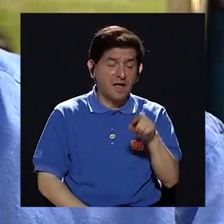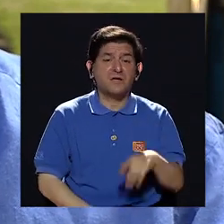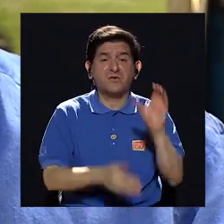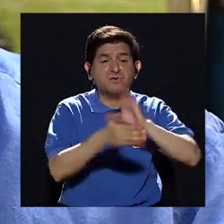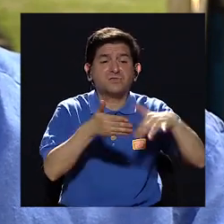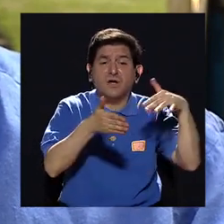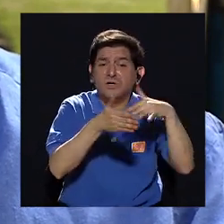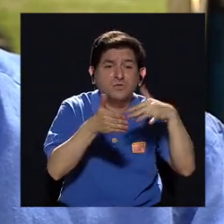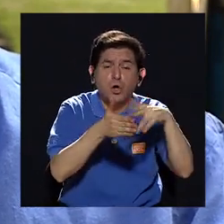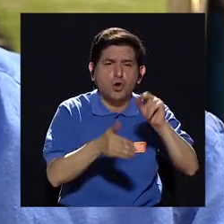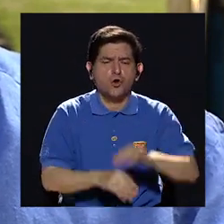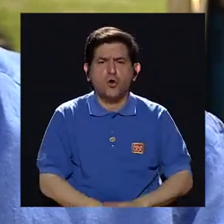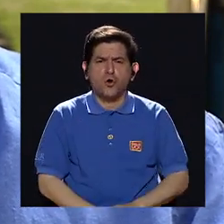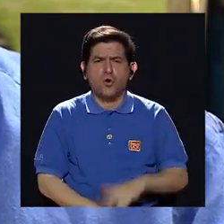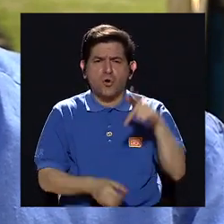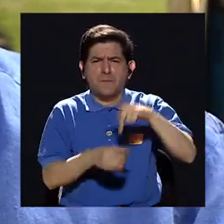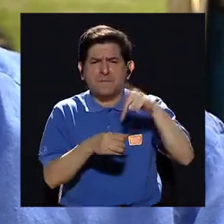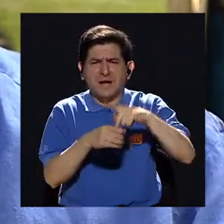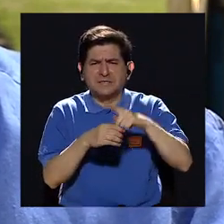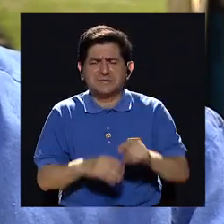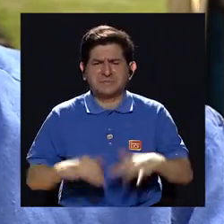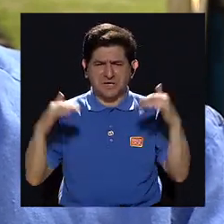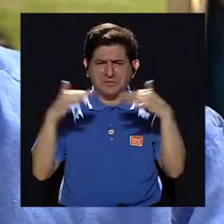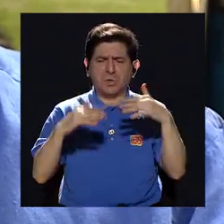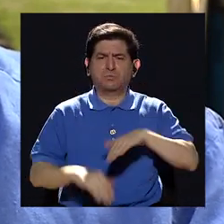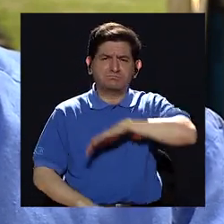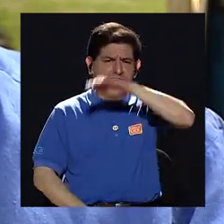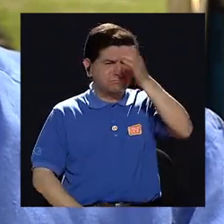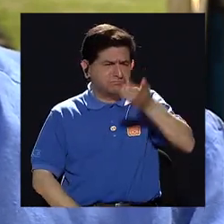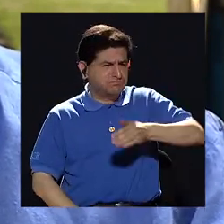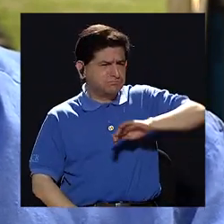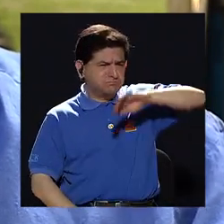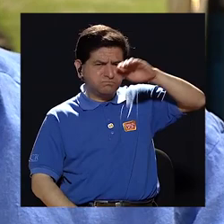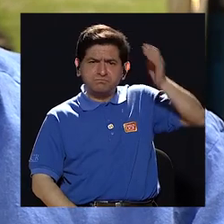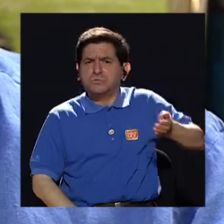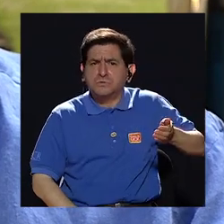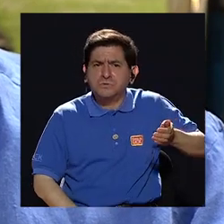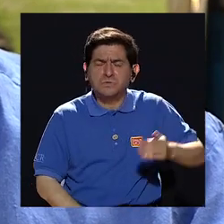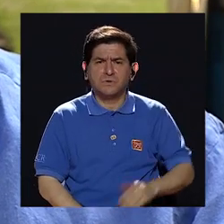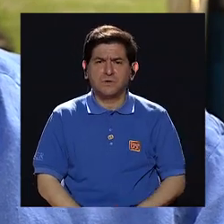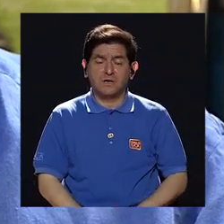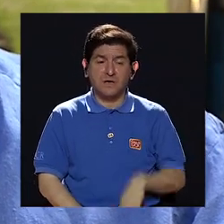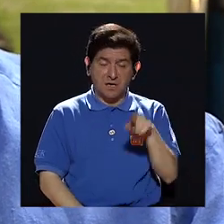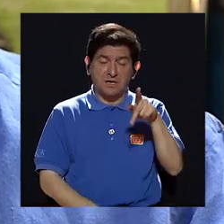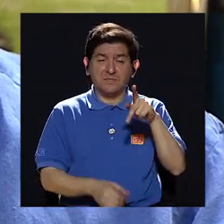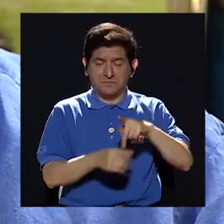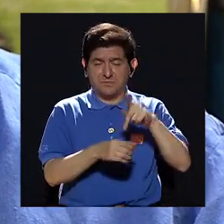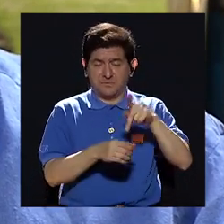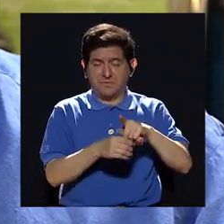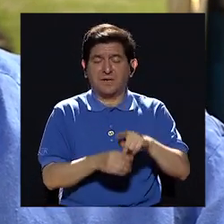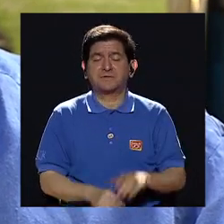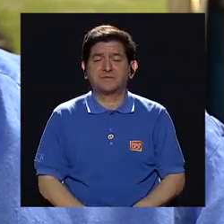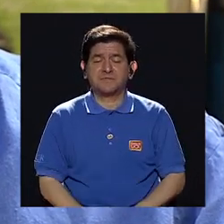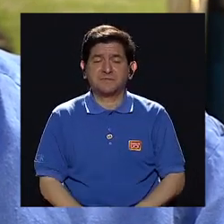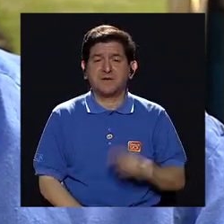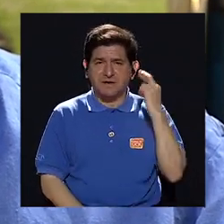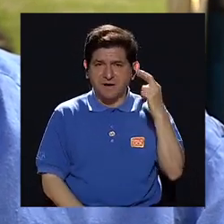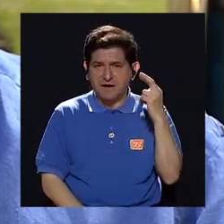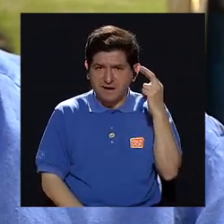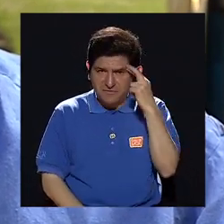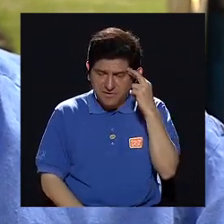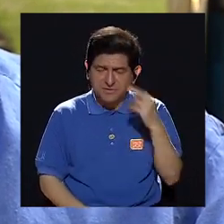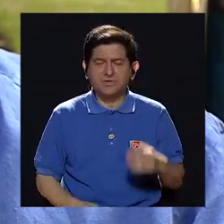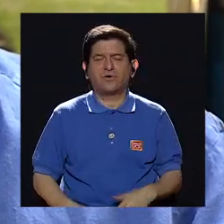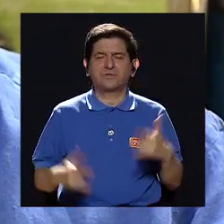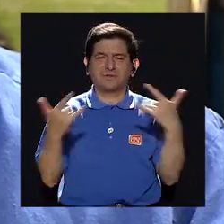estar en el colegio estaban peleando en las montañas. Y es lo que en buena parte explica que hoy tengamos las